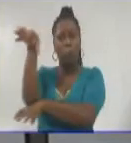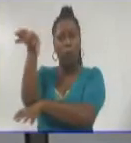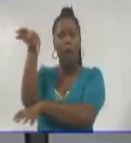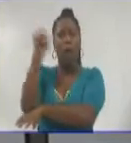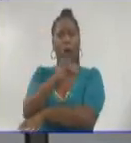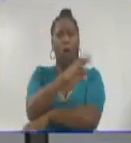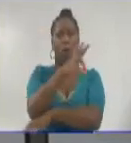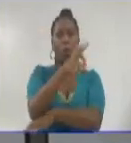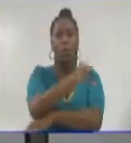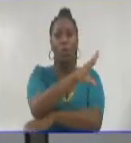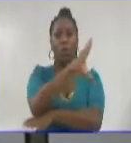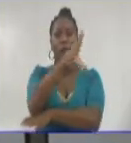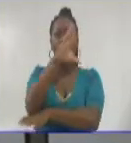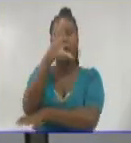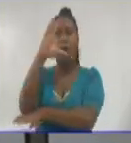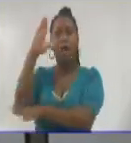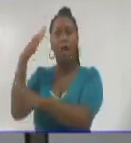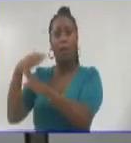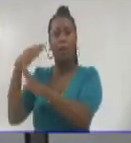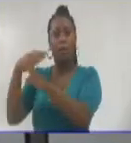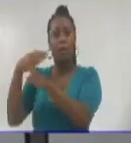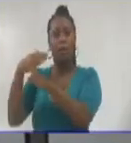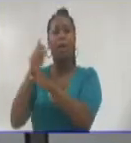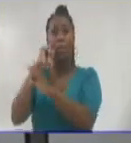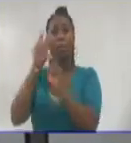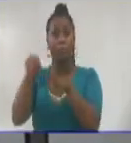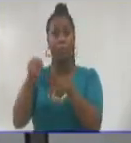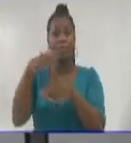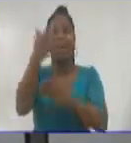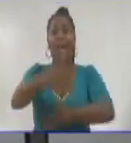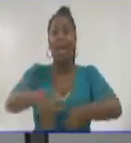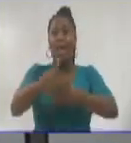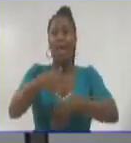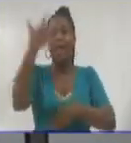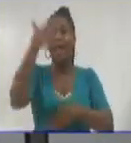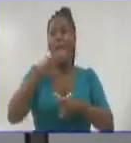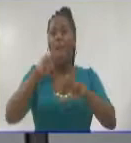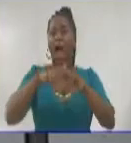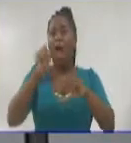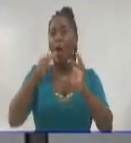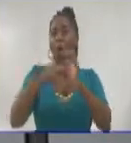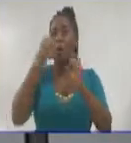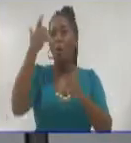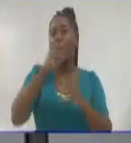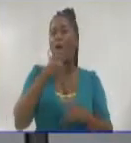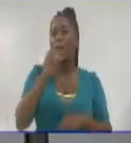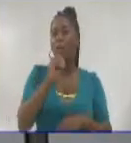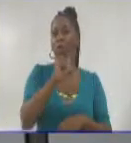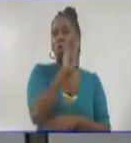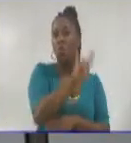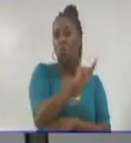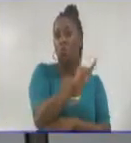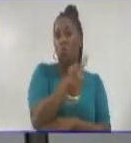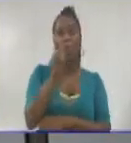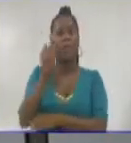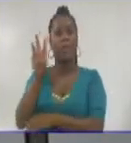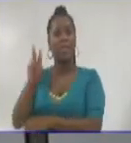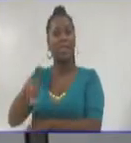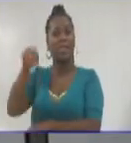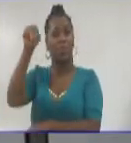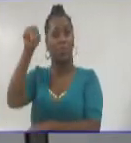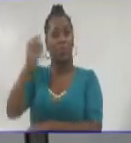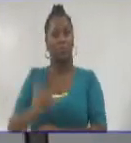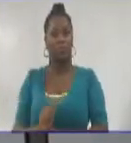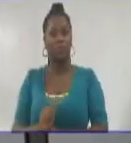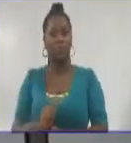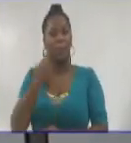la mañana hasta el mediodía, en este caso específico, es en la calle Ahogados, desde el 9 y hasta el 13 norte. Pero les